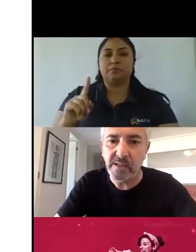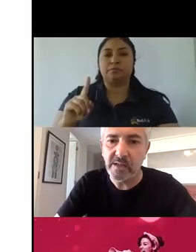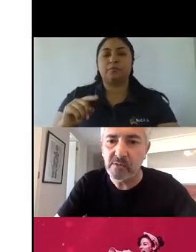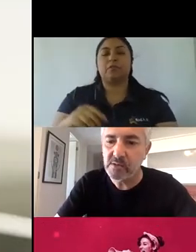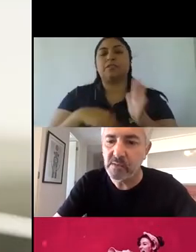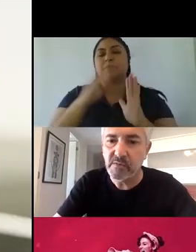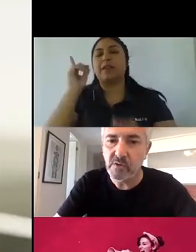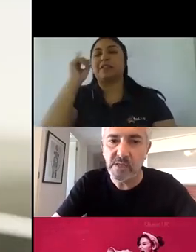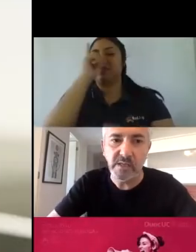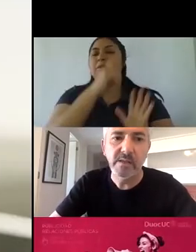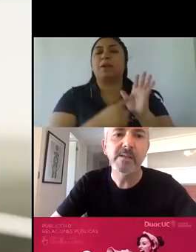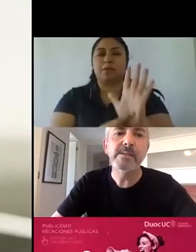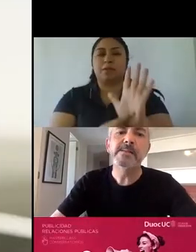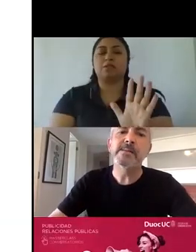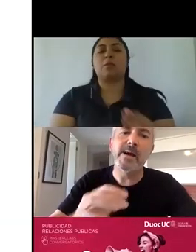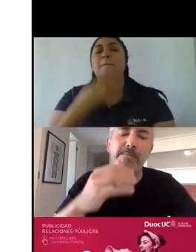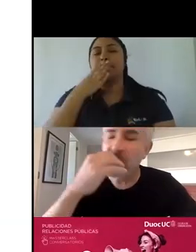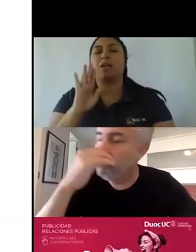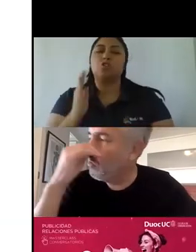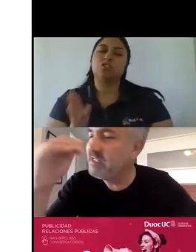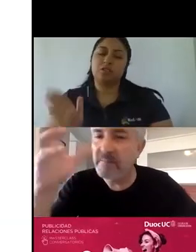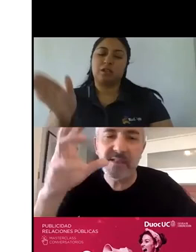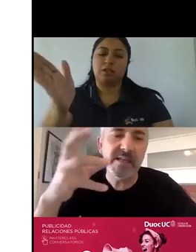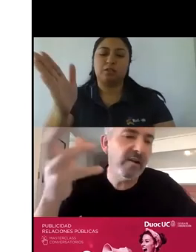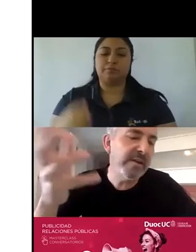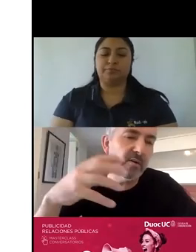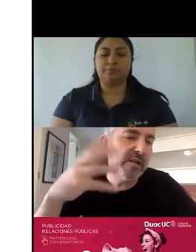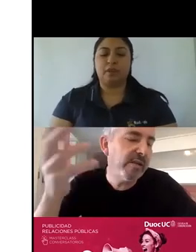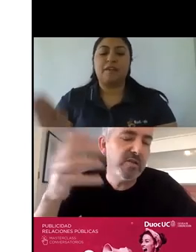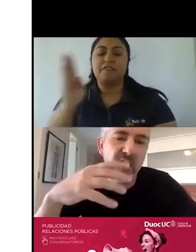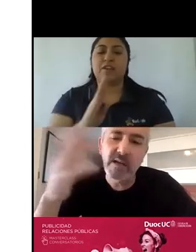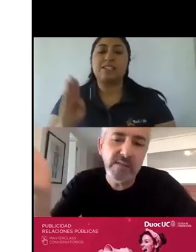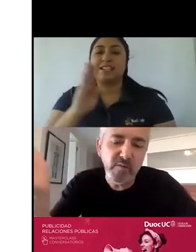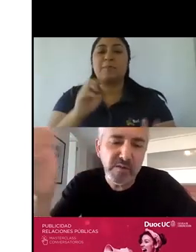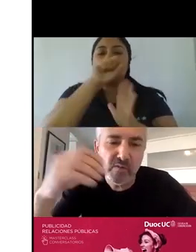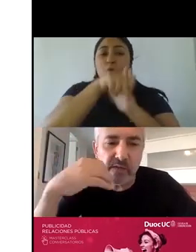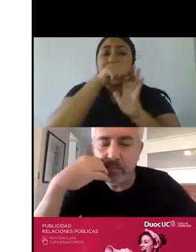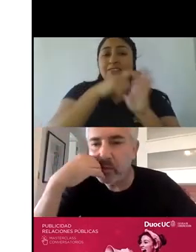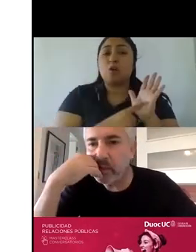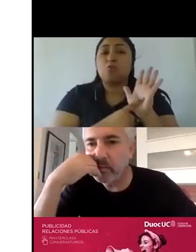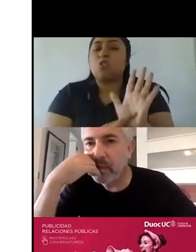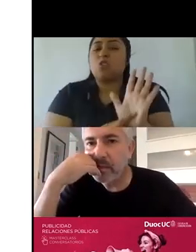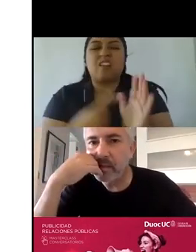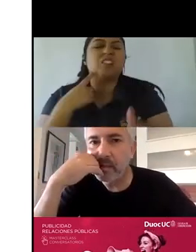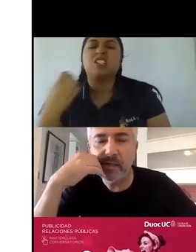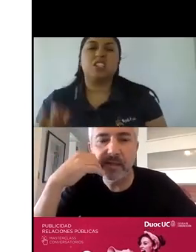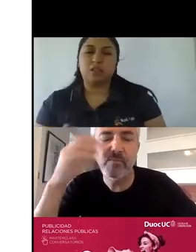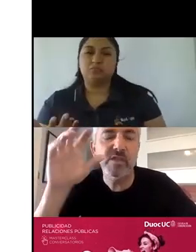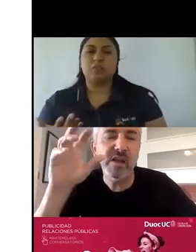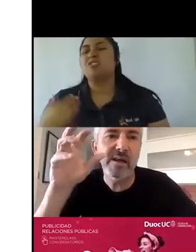total digamos entonces prefiero seguir pero básicamente era un video que mostraba da lo mismo porque tampoco es tan importante